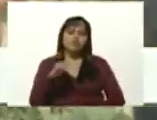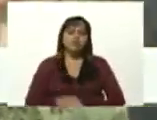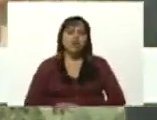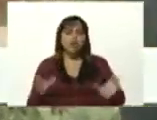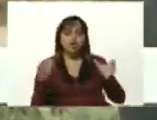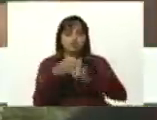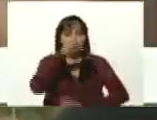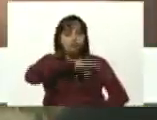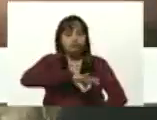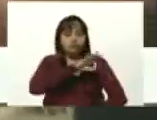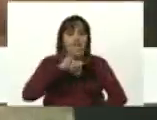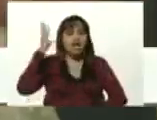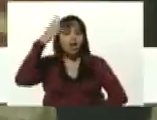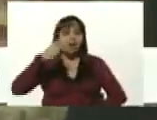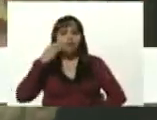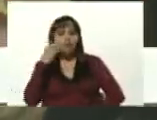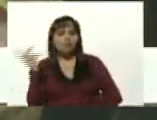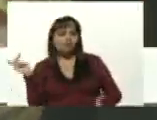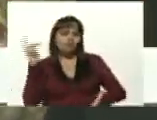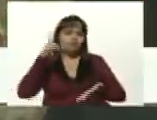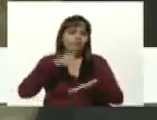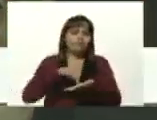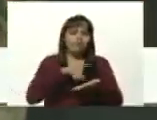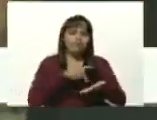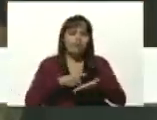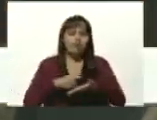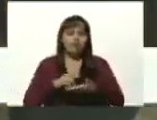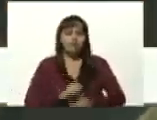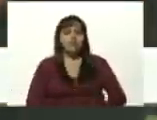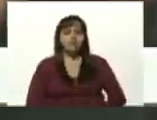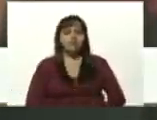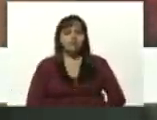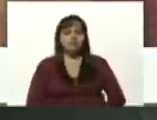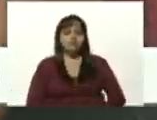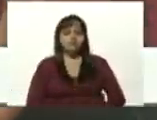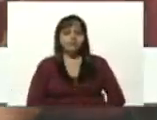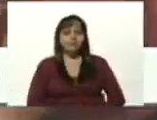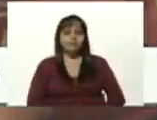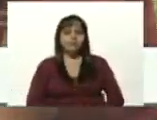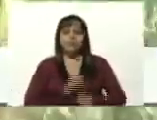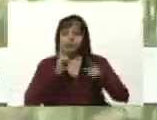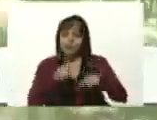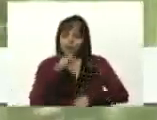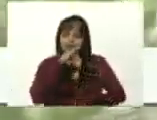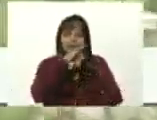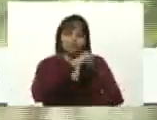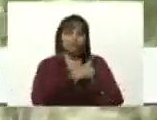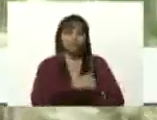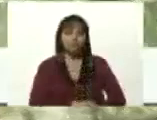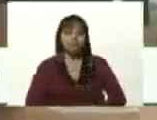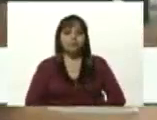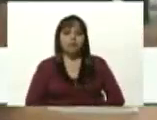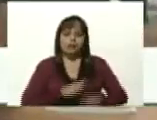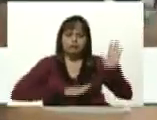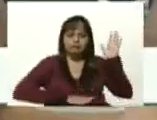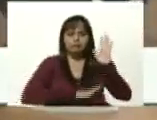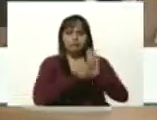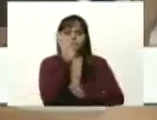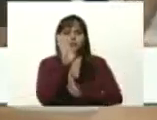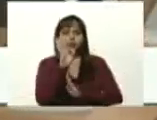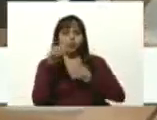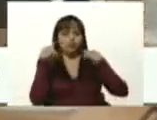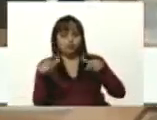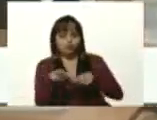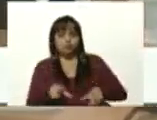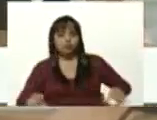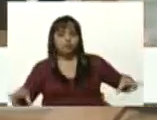juveniles se han sumado para el registro del Betisque, presidente. También quiero informar que se está desarrollando en estos